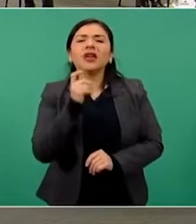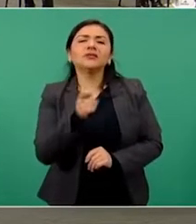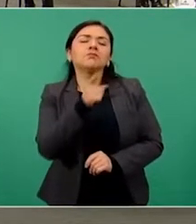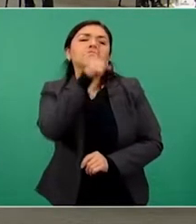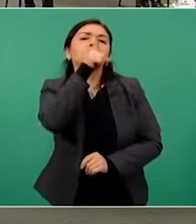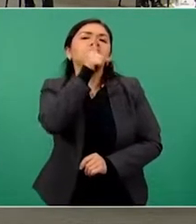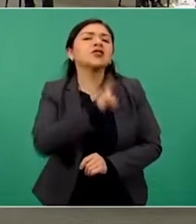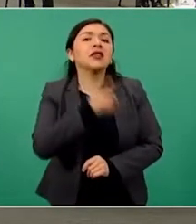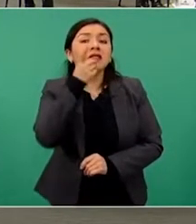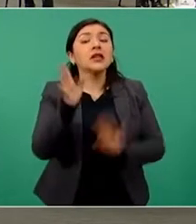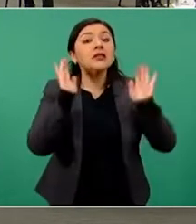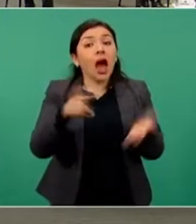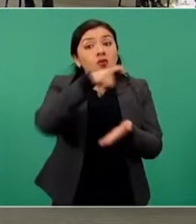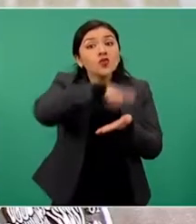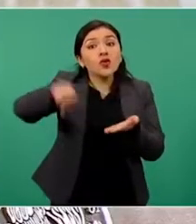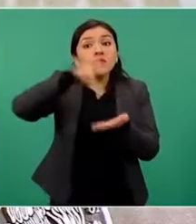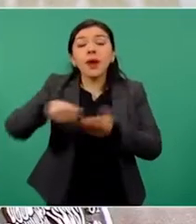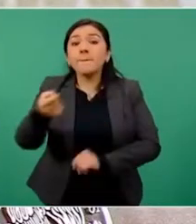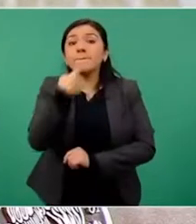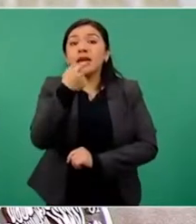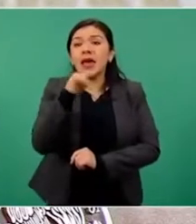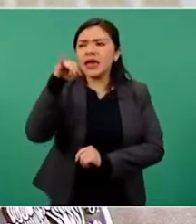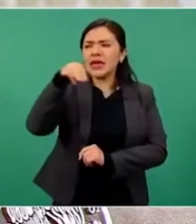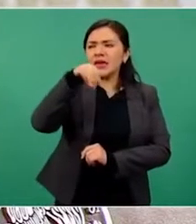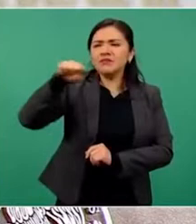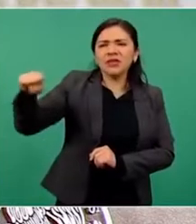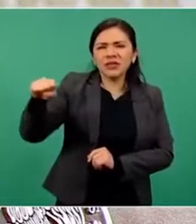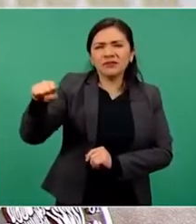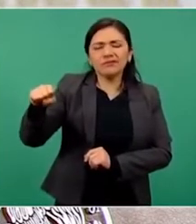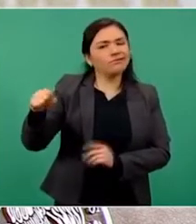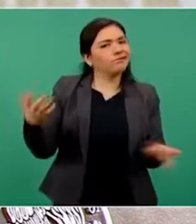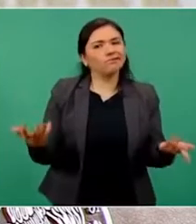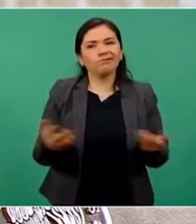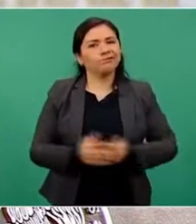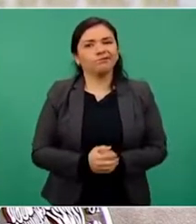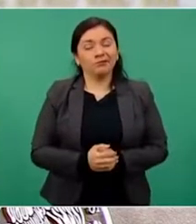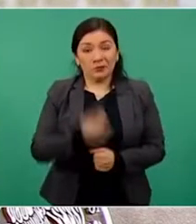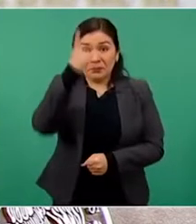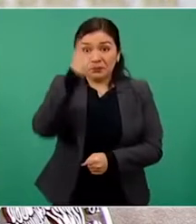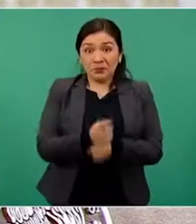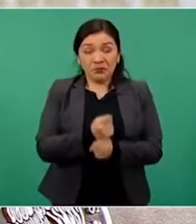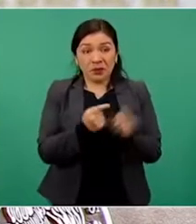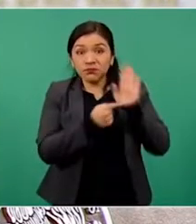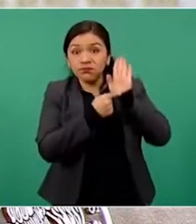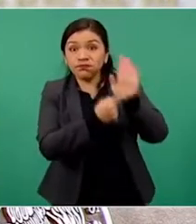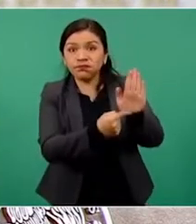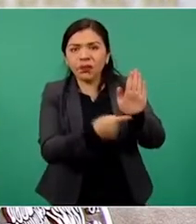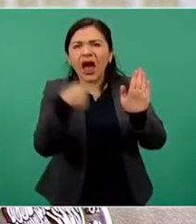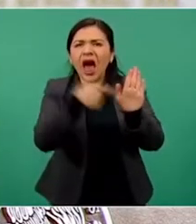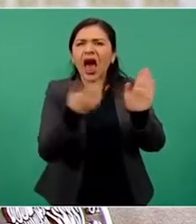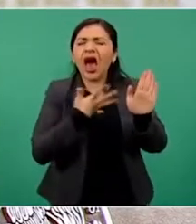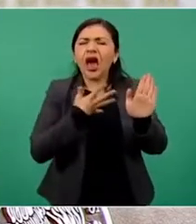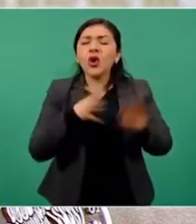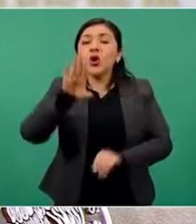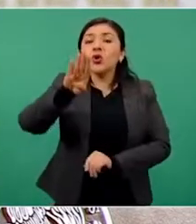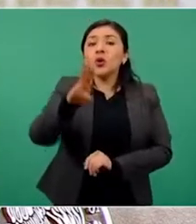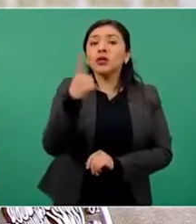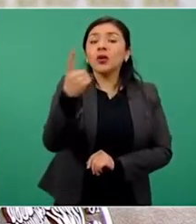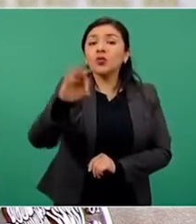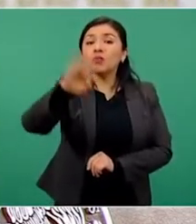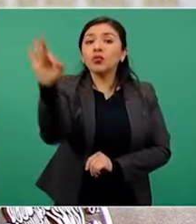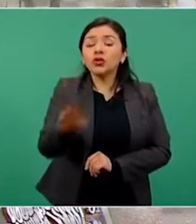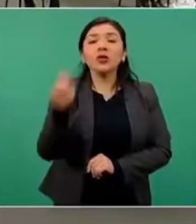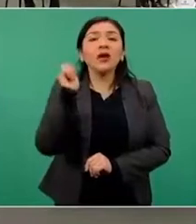sobre la compra de medicamentos por el IMSS. En su primera plana aparece 91 por ciento de